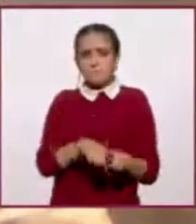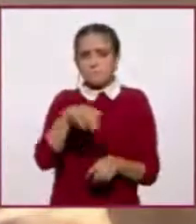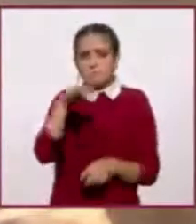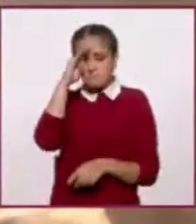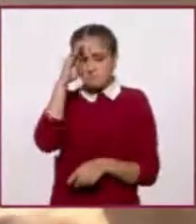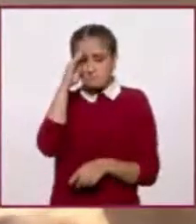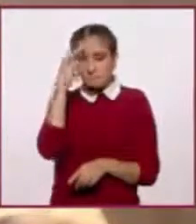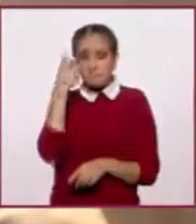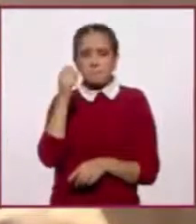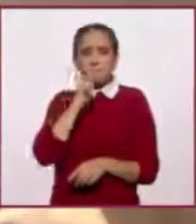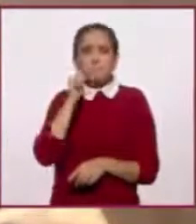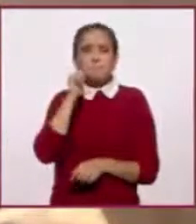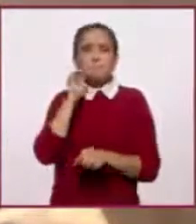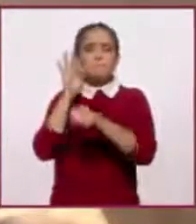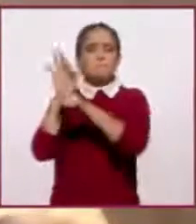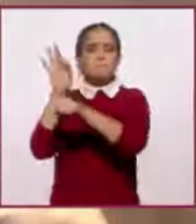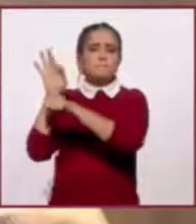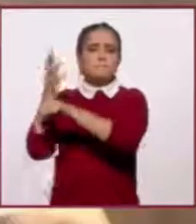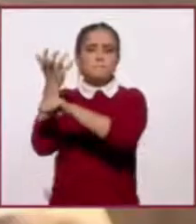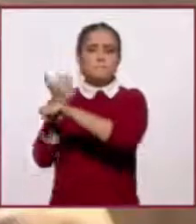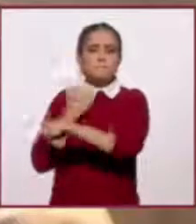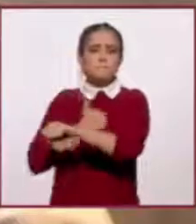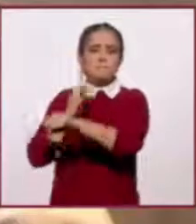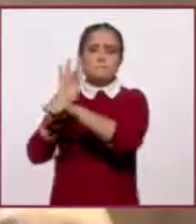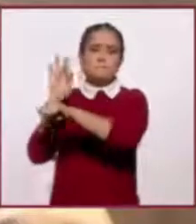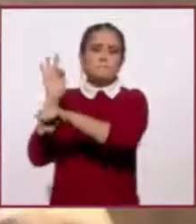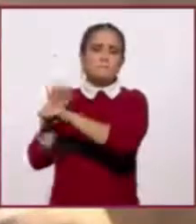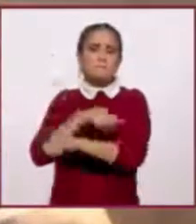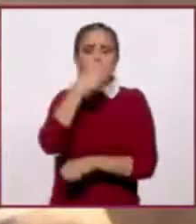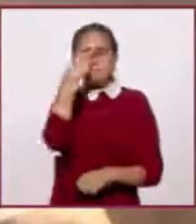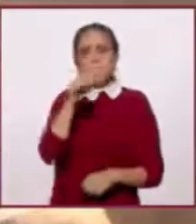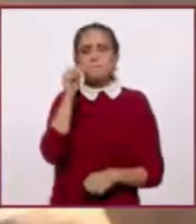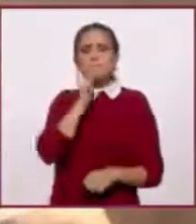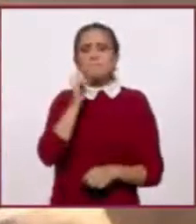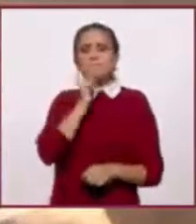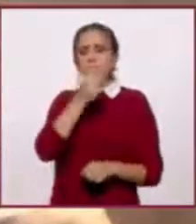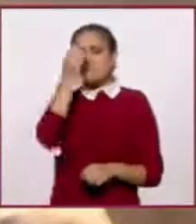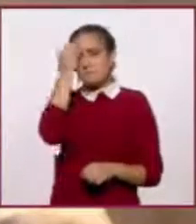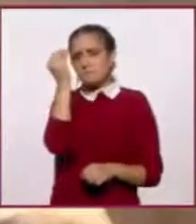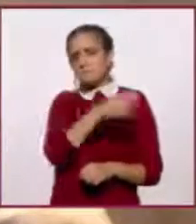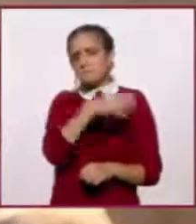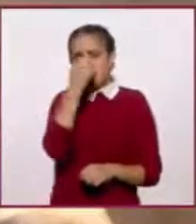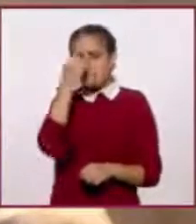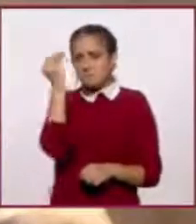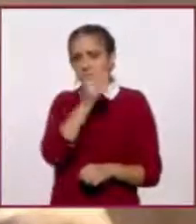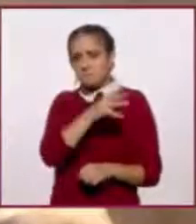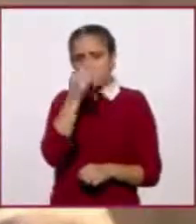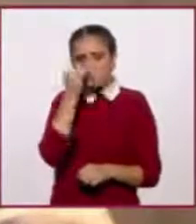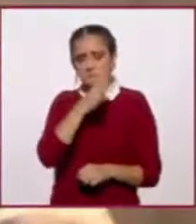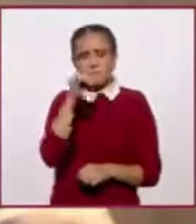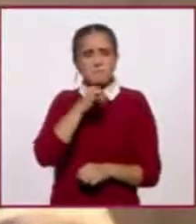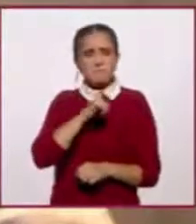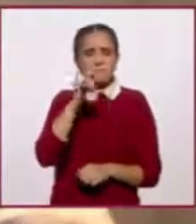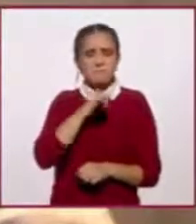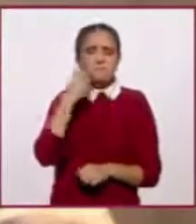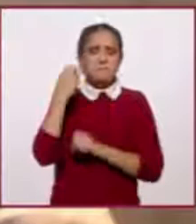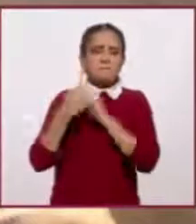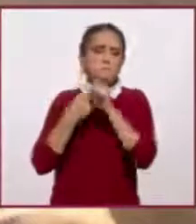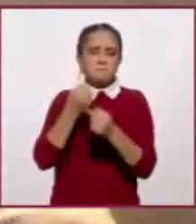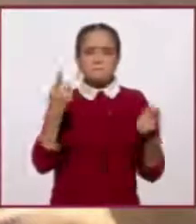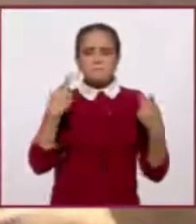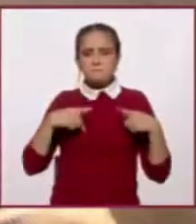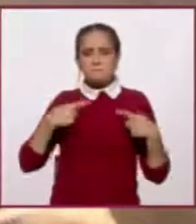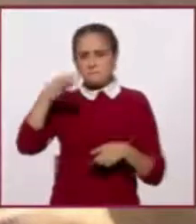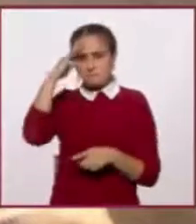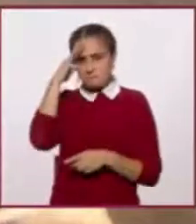te doy al final, hay que tomarlos también un poco con cuidado, porque esta es una percepción casi